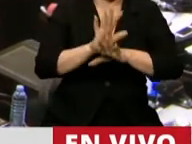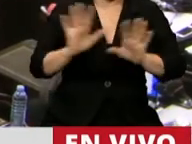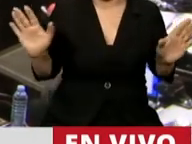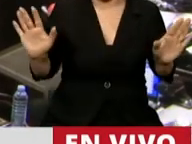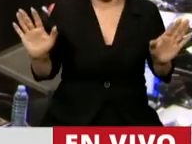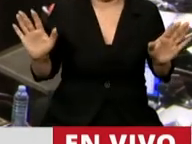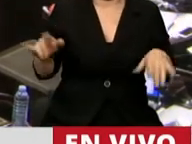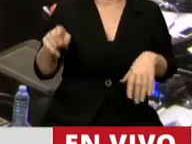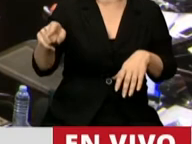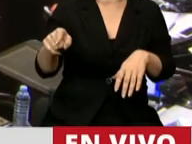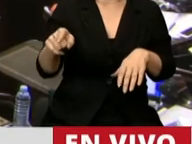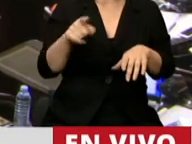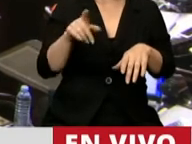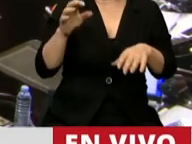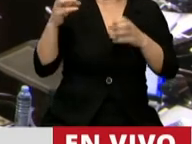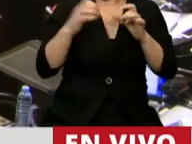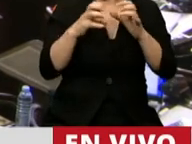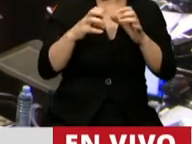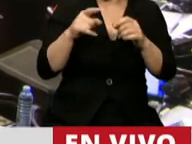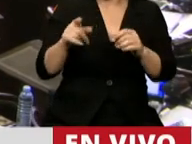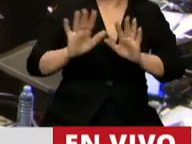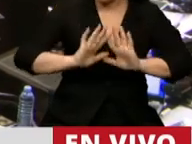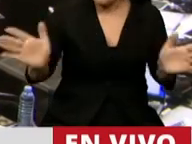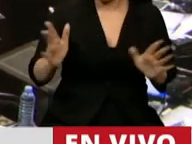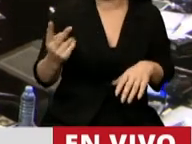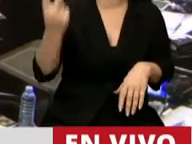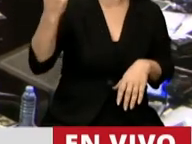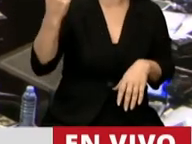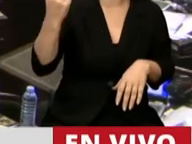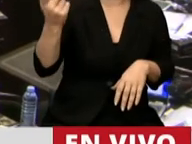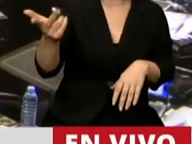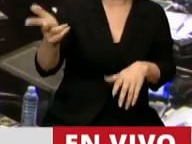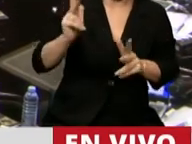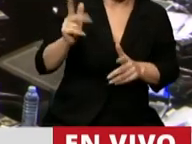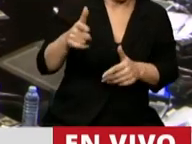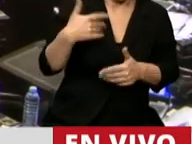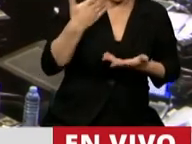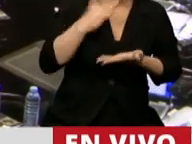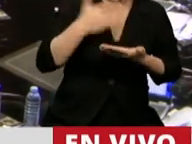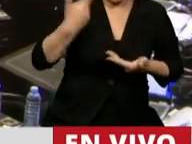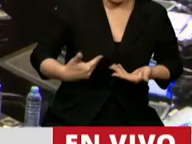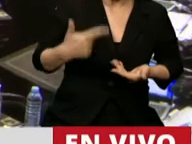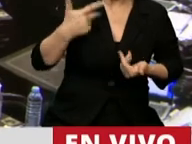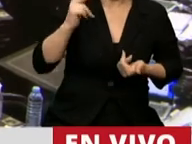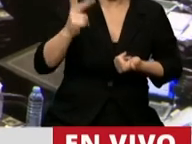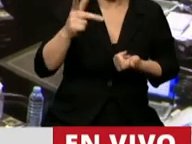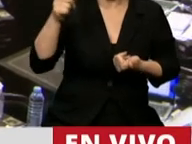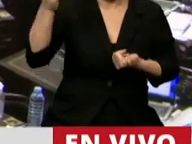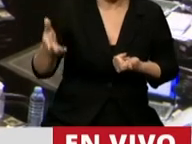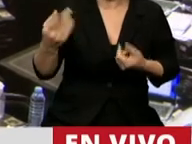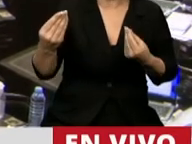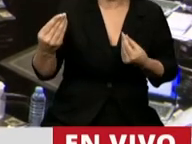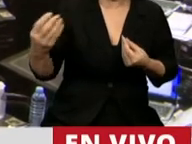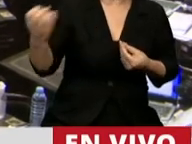Este periodo de sesiones, dos veces me he tenido que referir a una persona y las dos veces porque me he